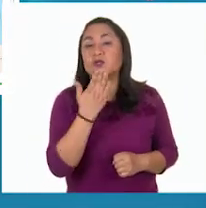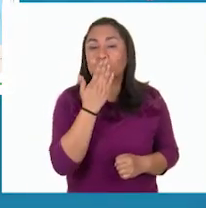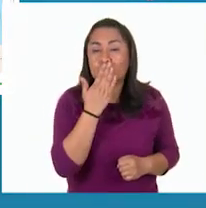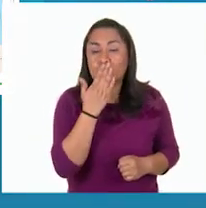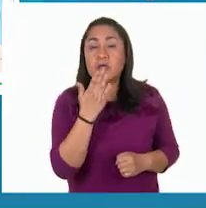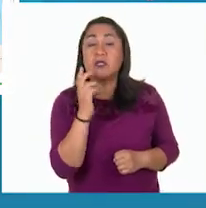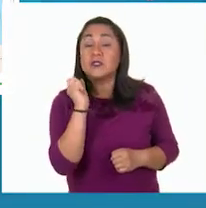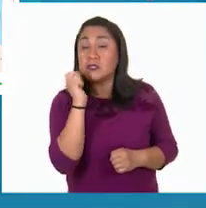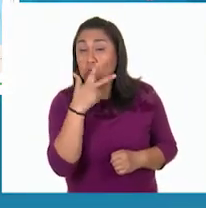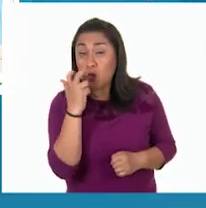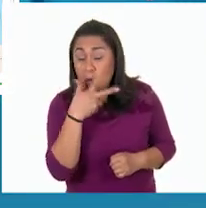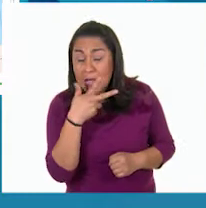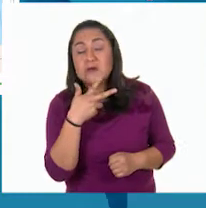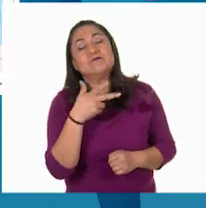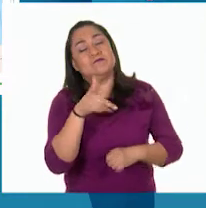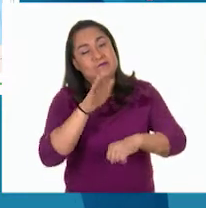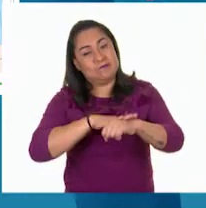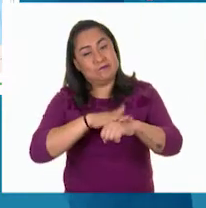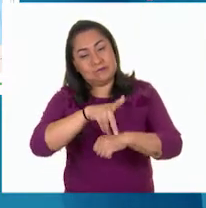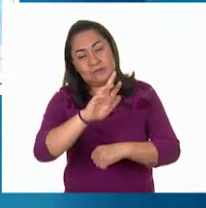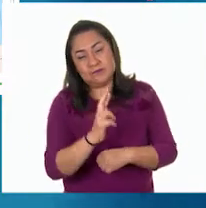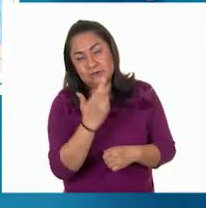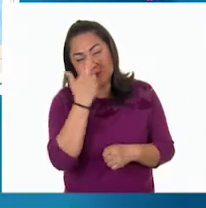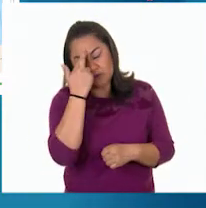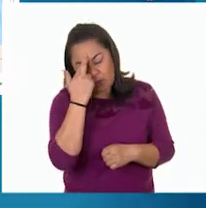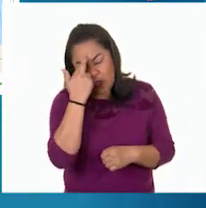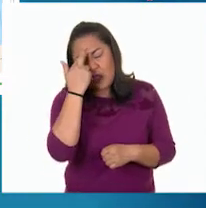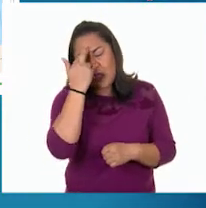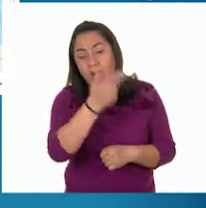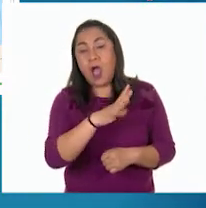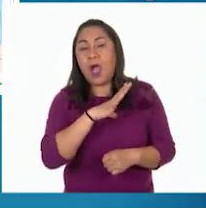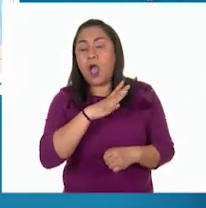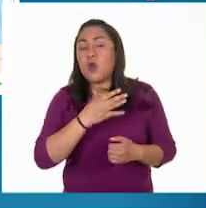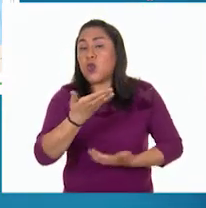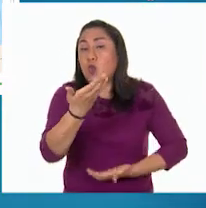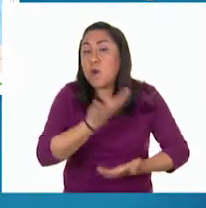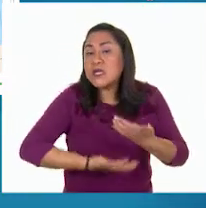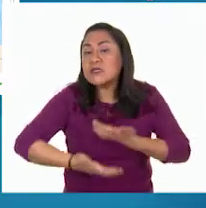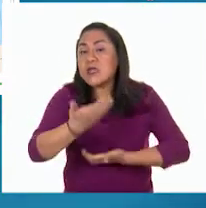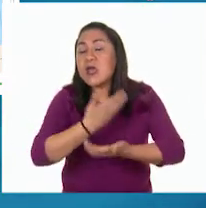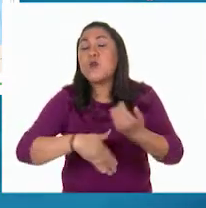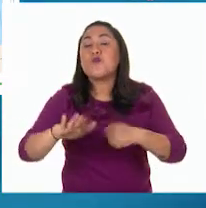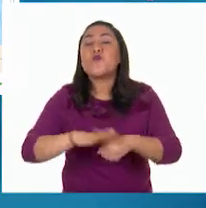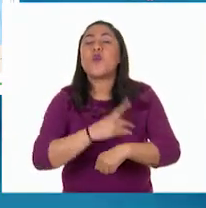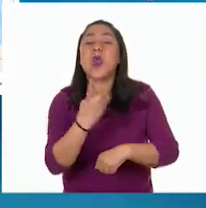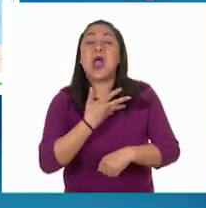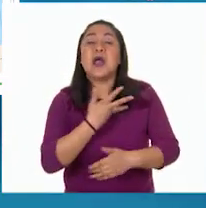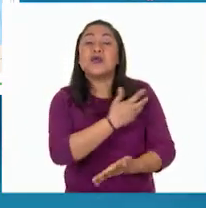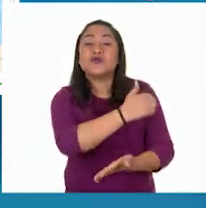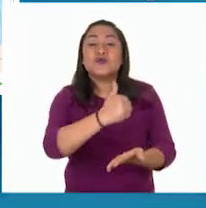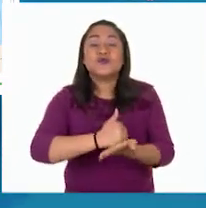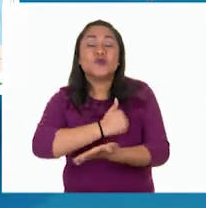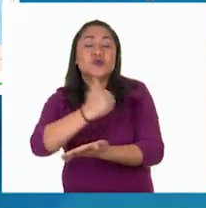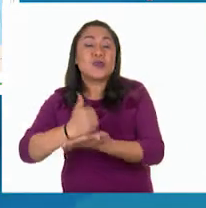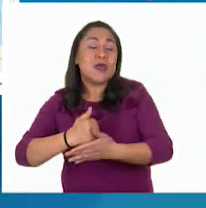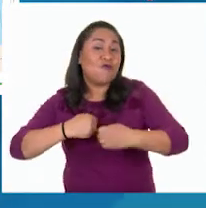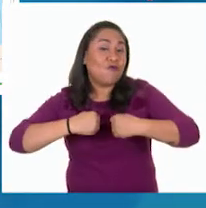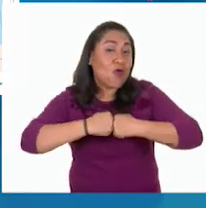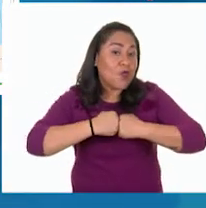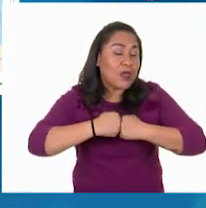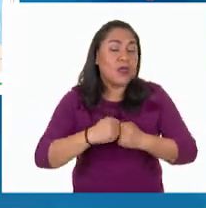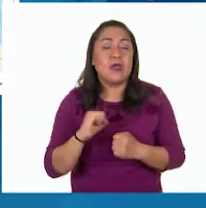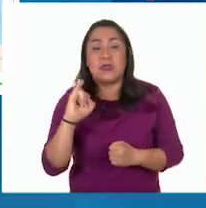Chihuahua, hay que recordar que tienen gran movimiento comercial por sus ciudades fronterizas. Tijuana,